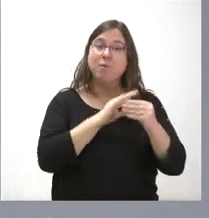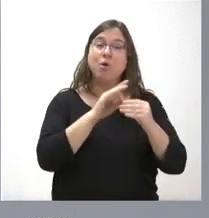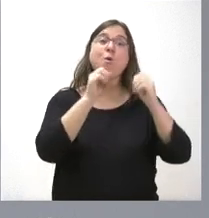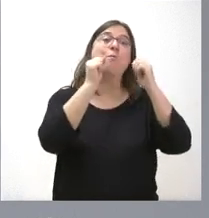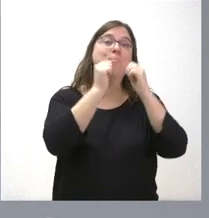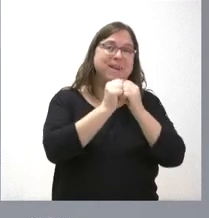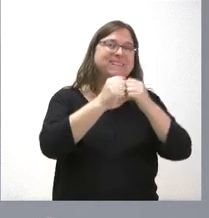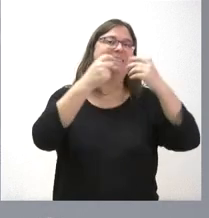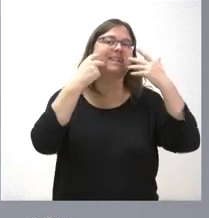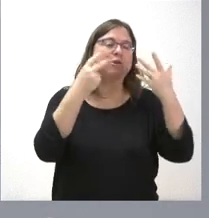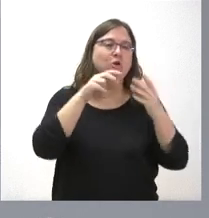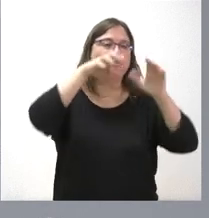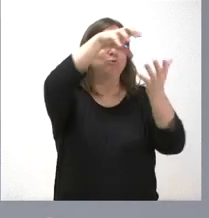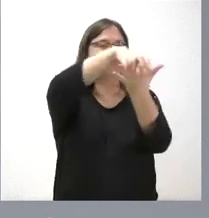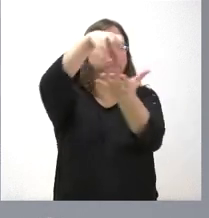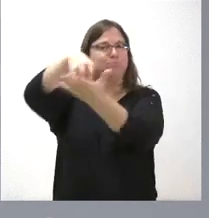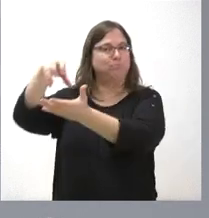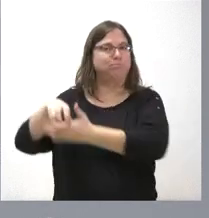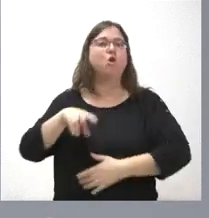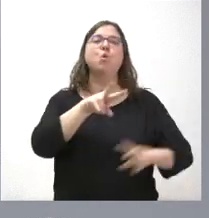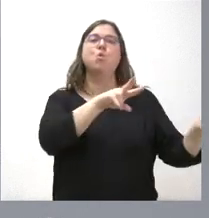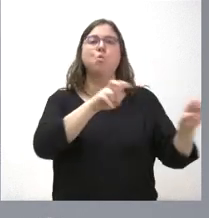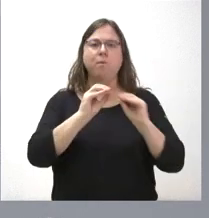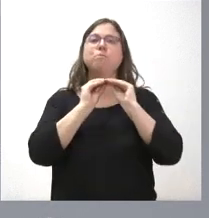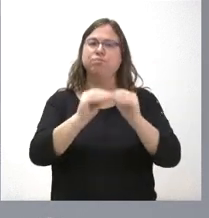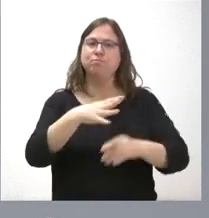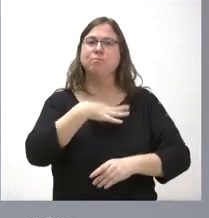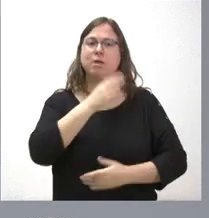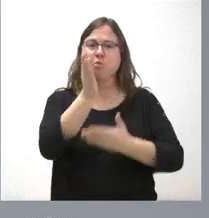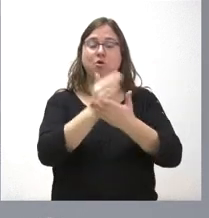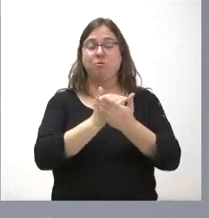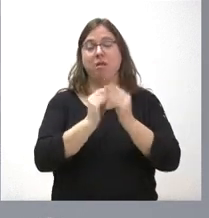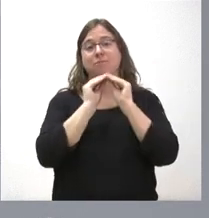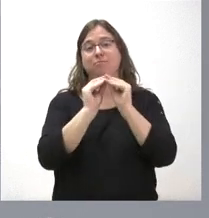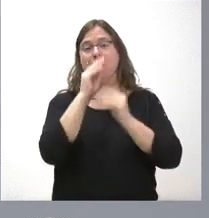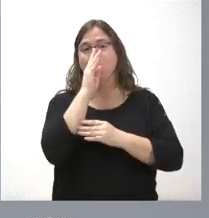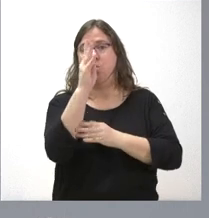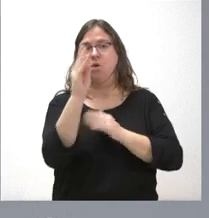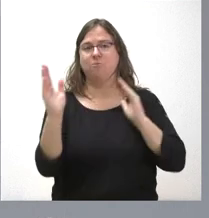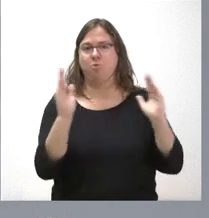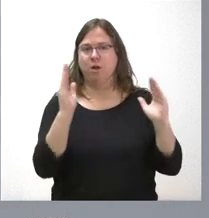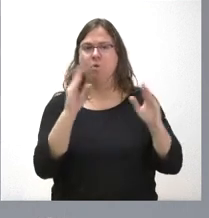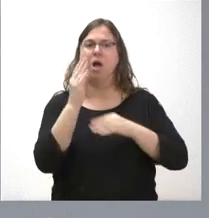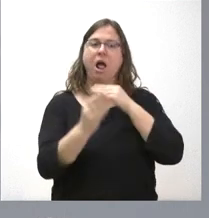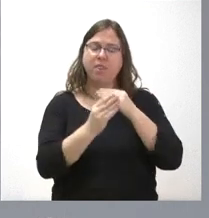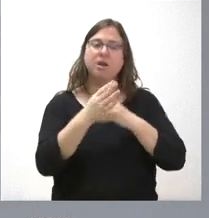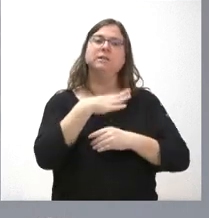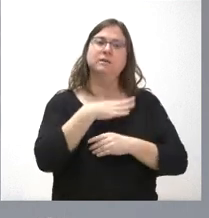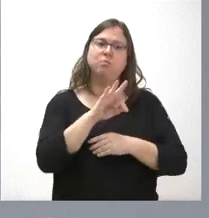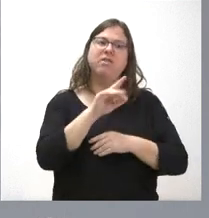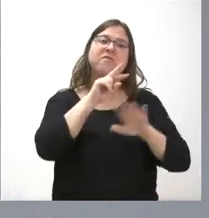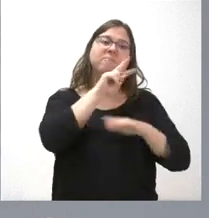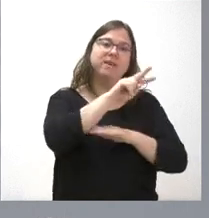residencias en toda nuestra comunidad en cuatro años. Nosotros apostamos por las personas,